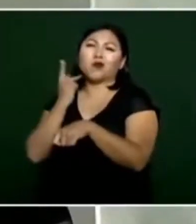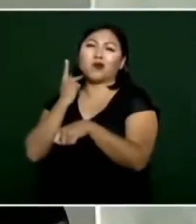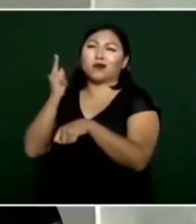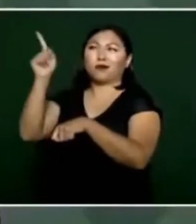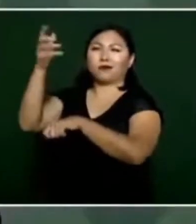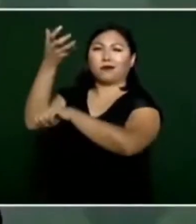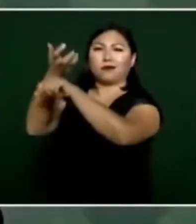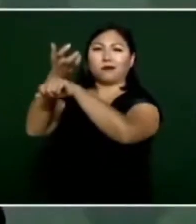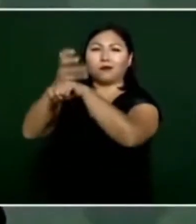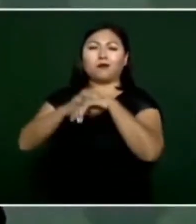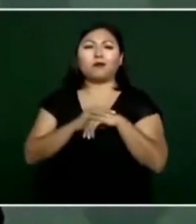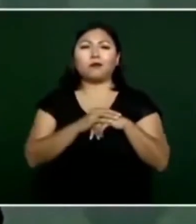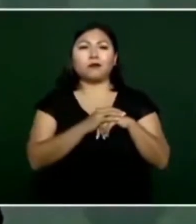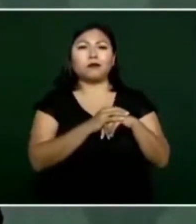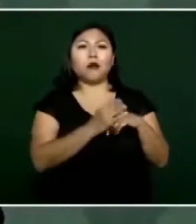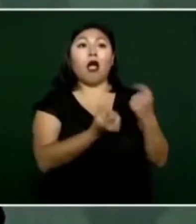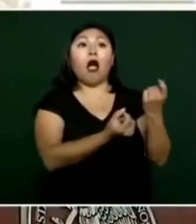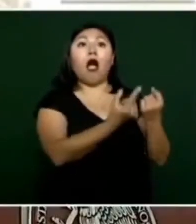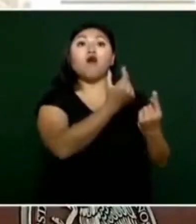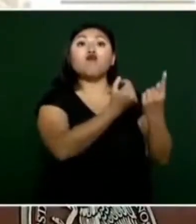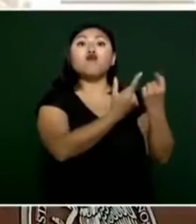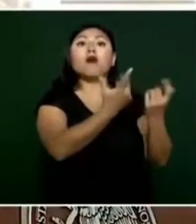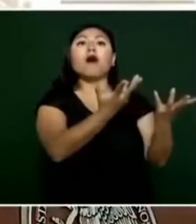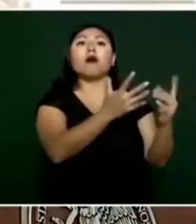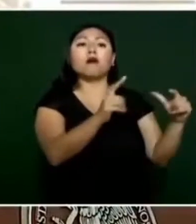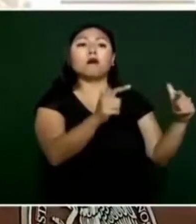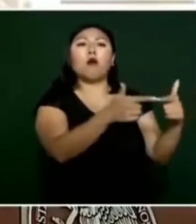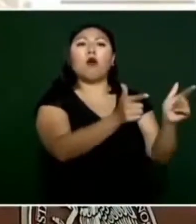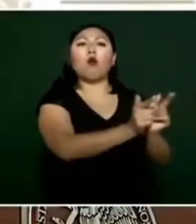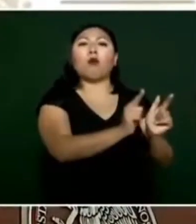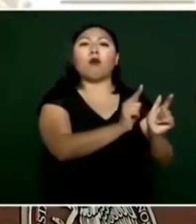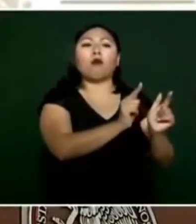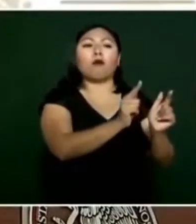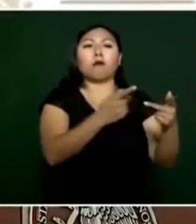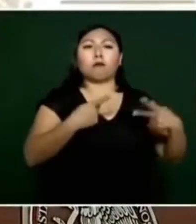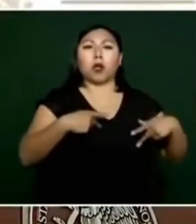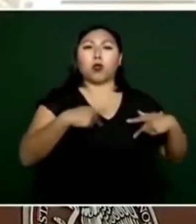contestan sí 75% del